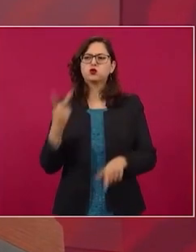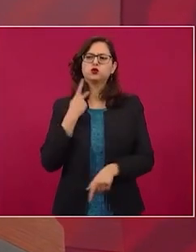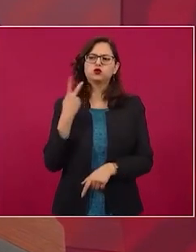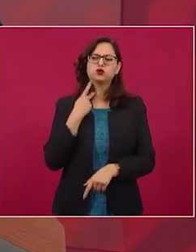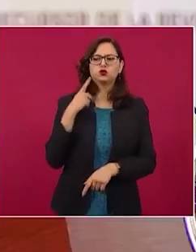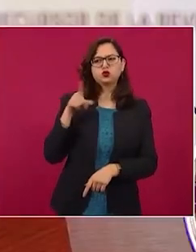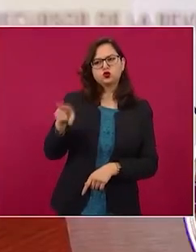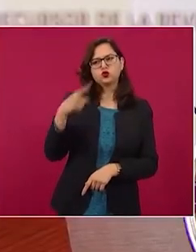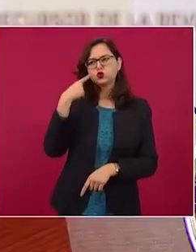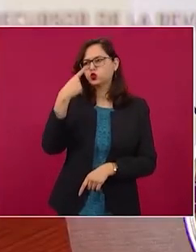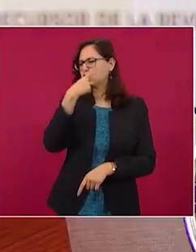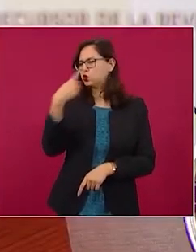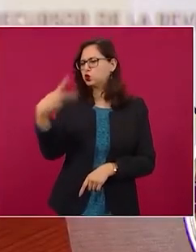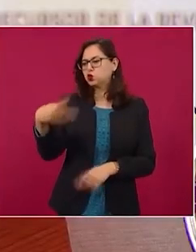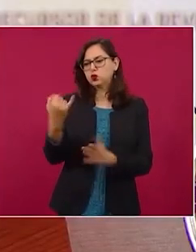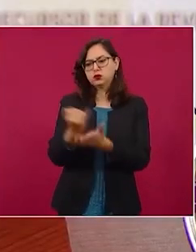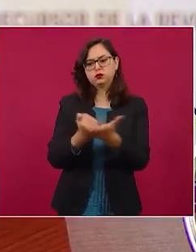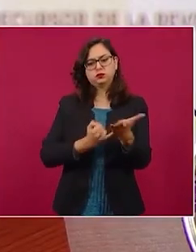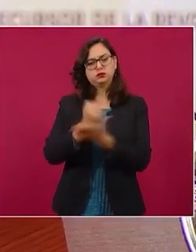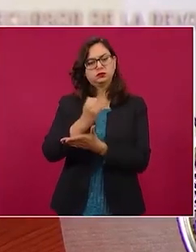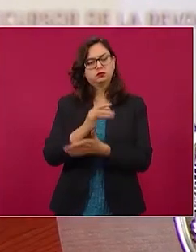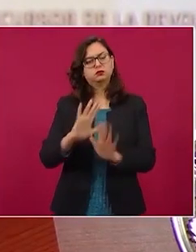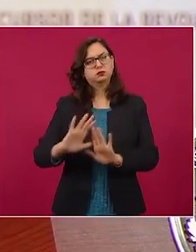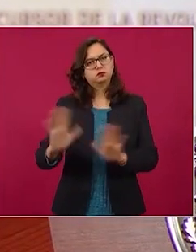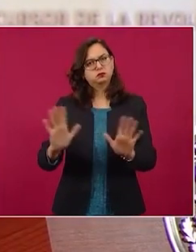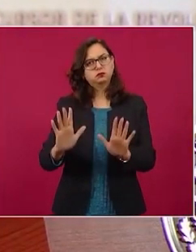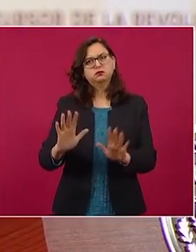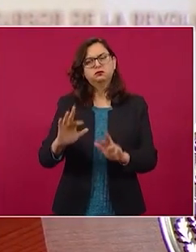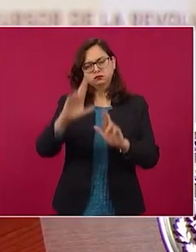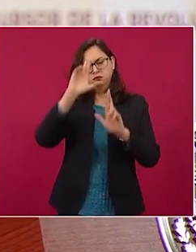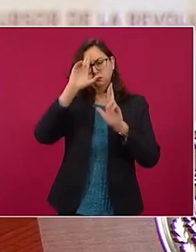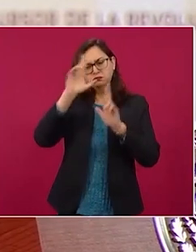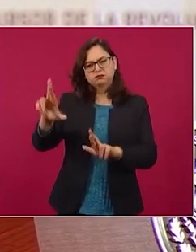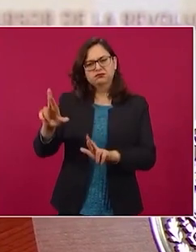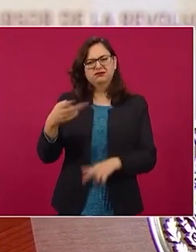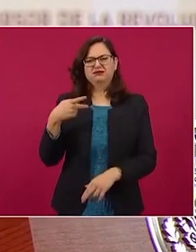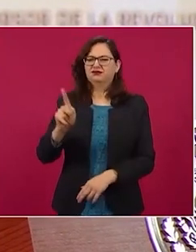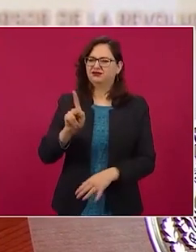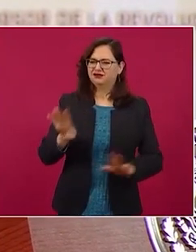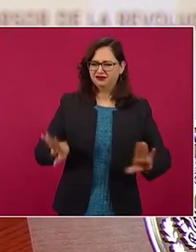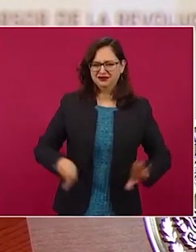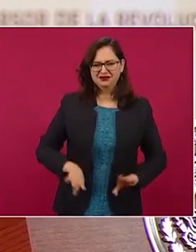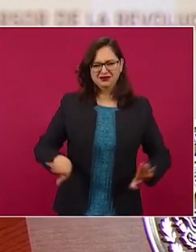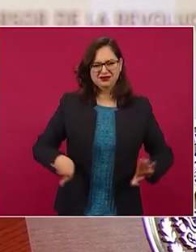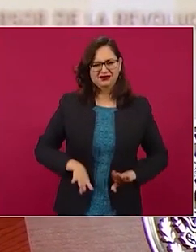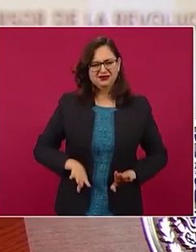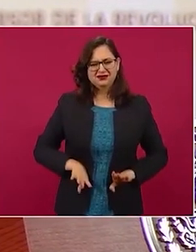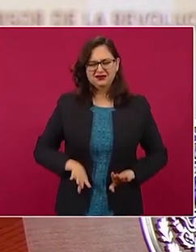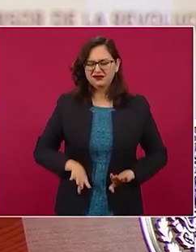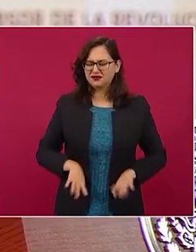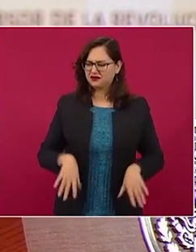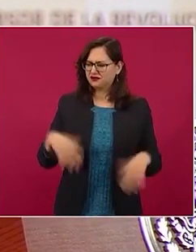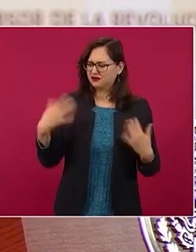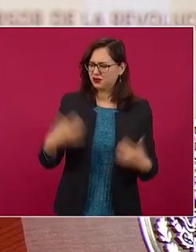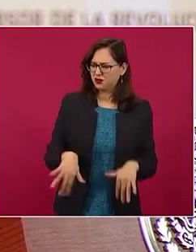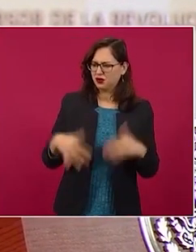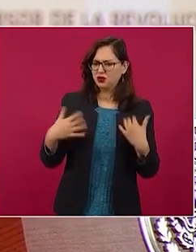decisión, pero se me hace muy rudo, muy